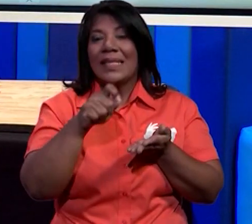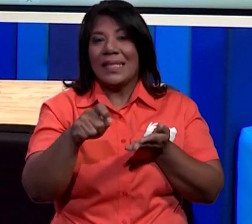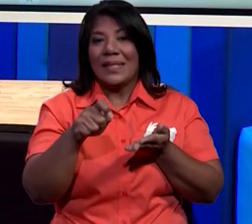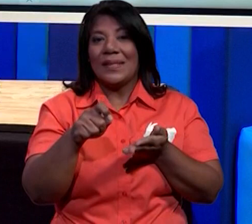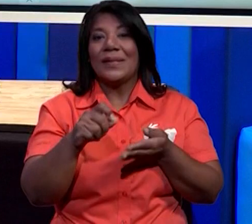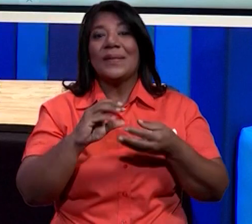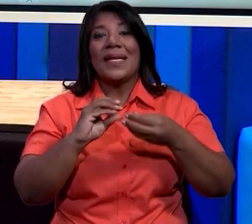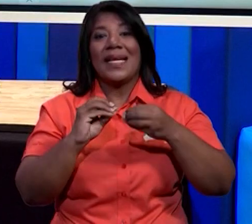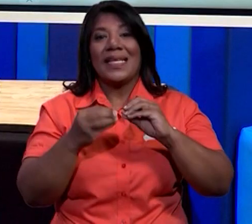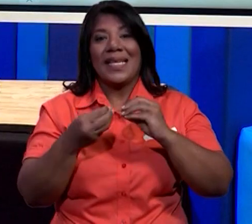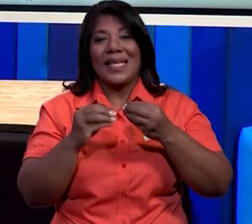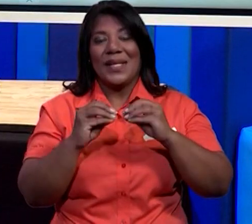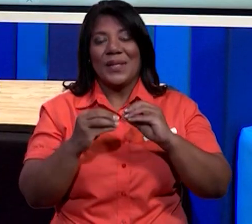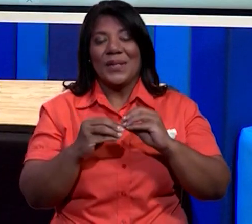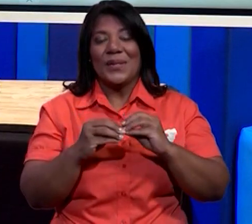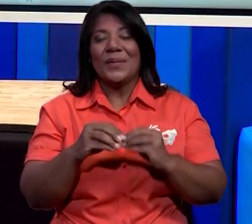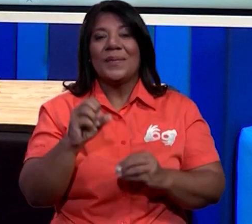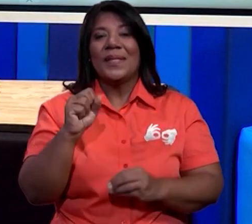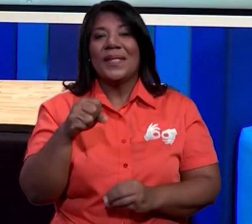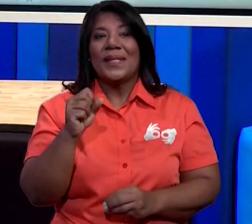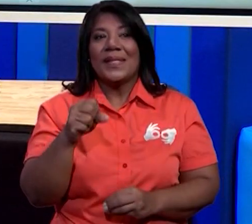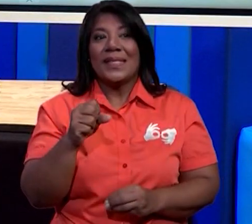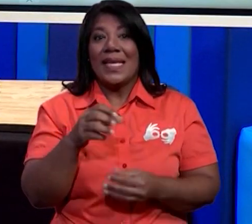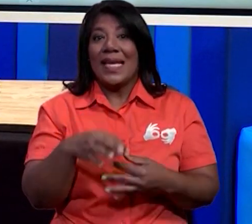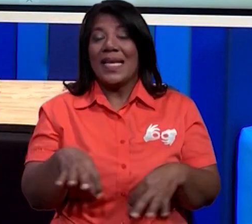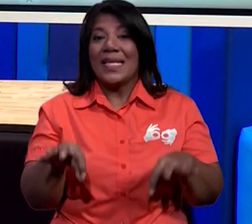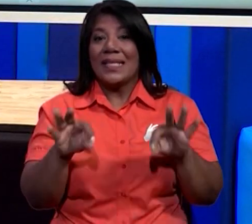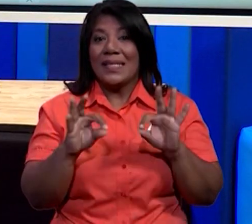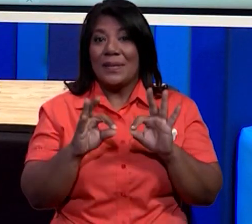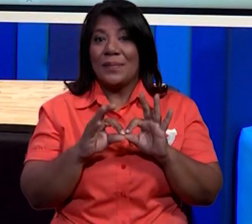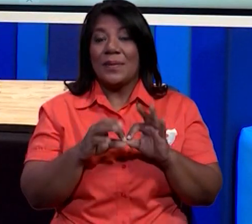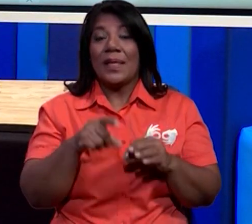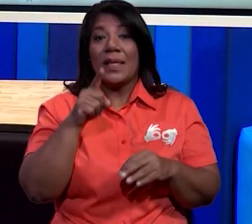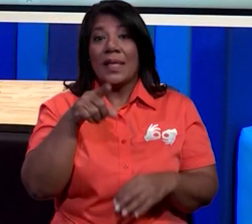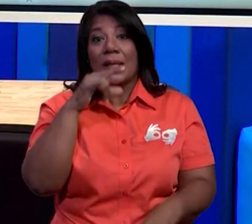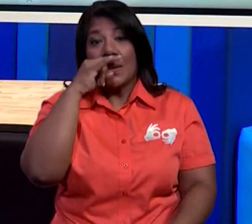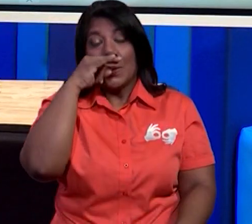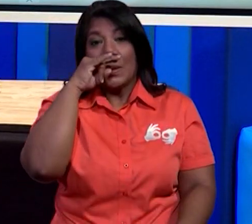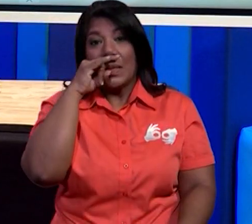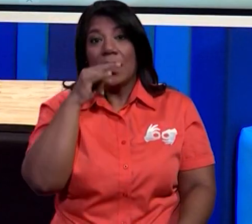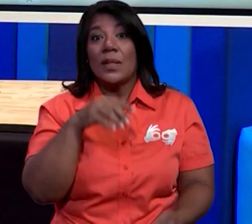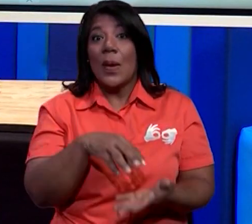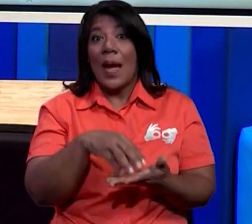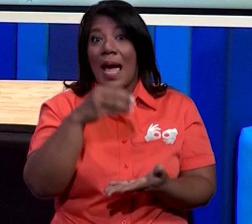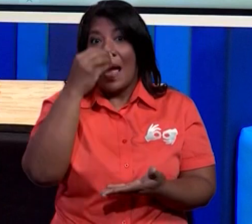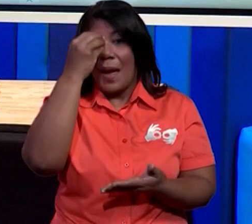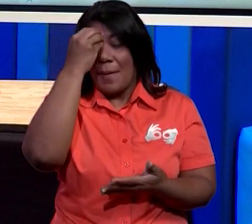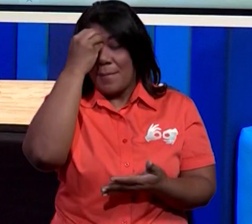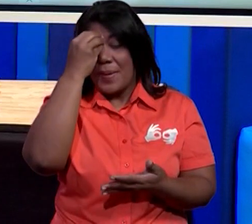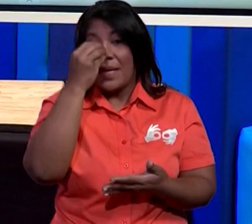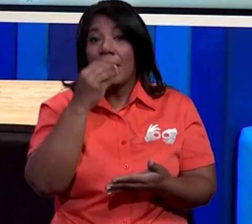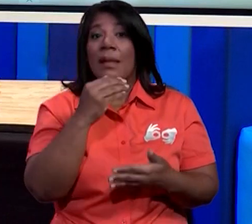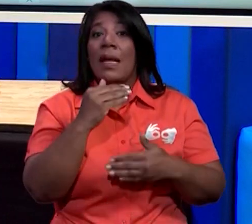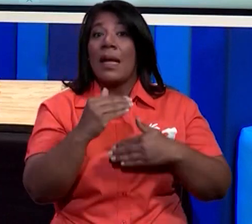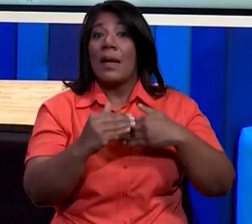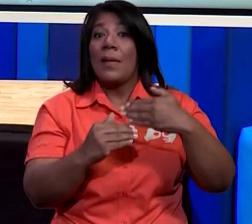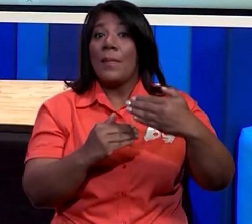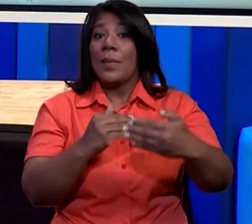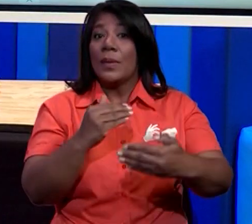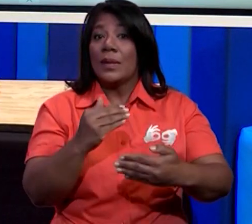esos números. Porque es importante también que tu niño vaya adquiriendo ese proceso de